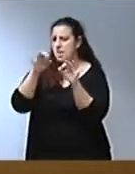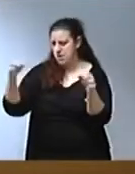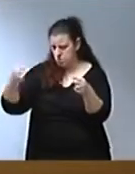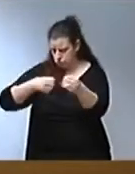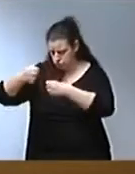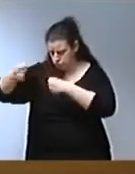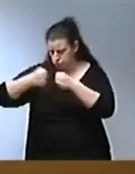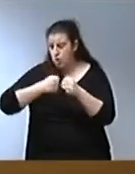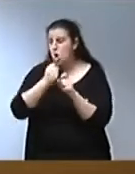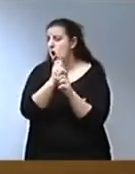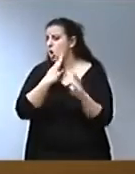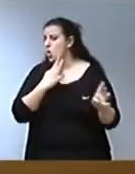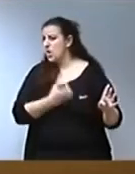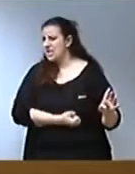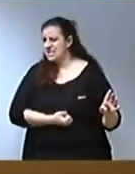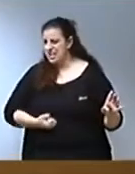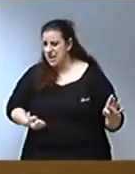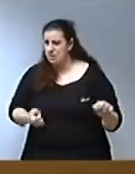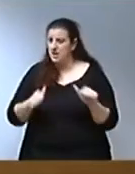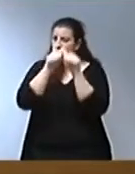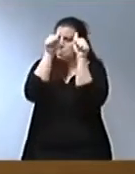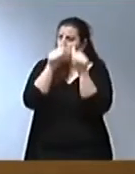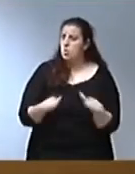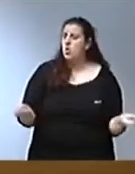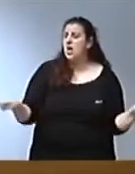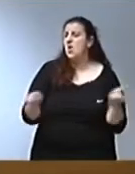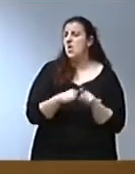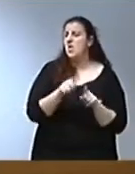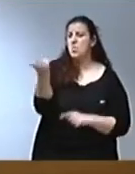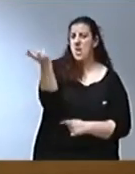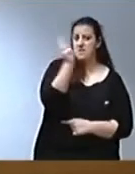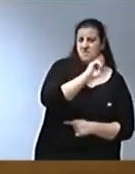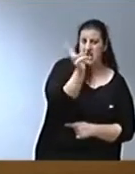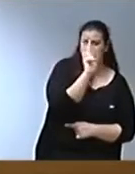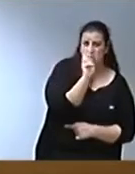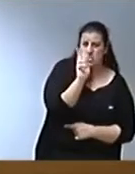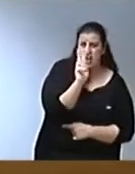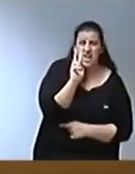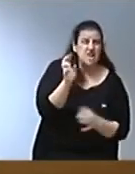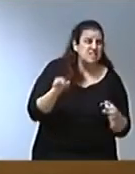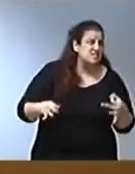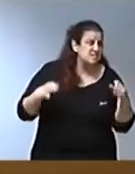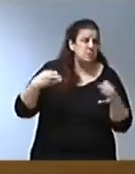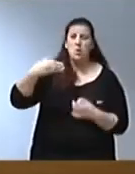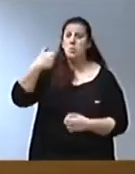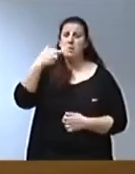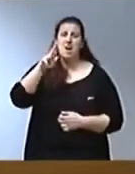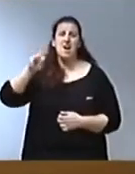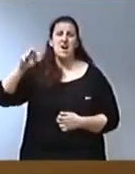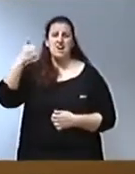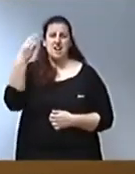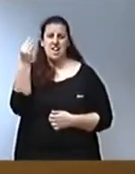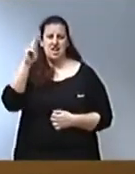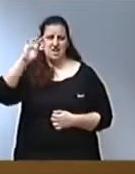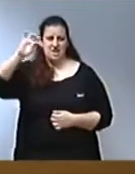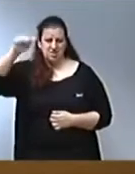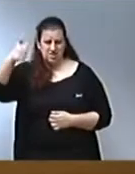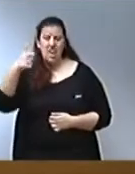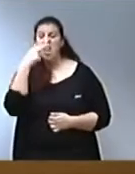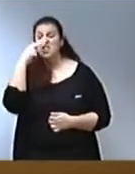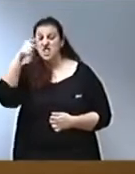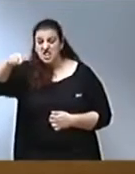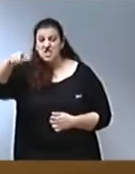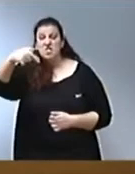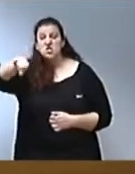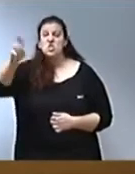ese modelo social entre chavista y de barraqueta que nos quieren imponer, solo les interesa a ustedes. Ustedes no venían